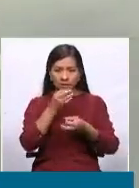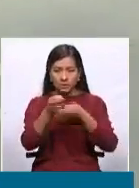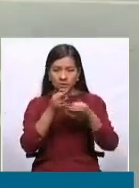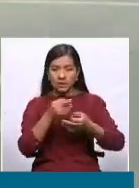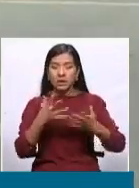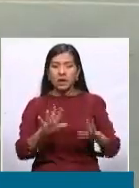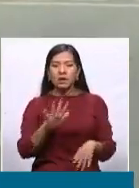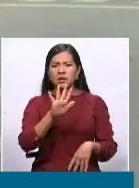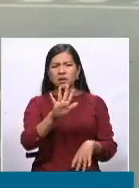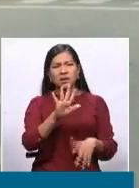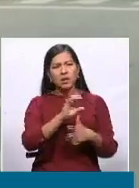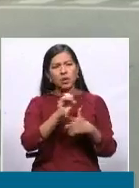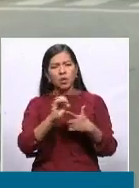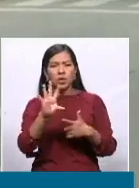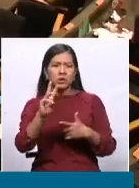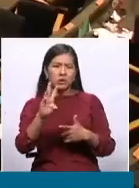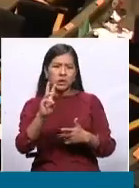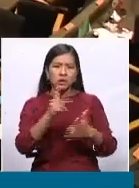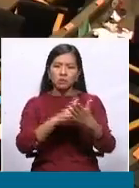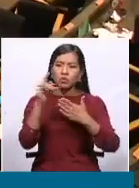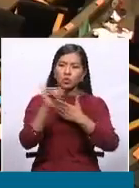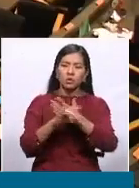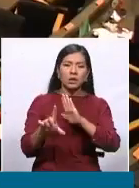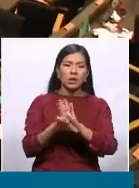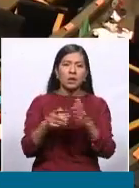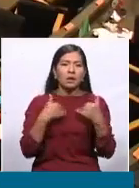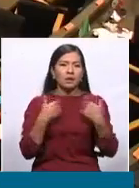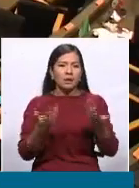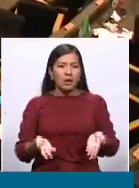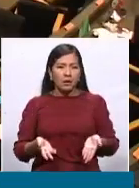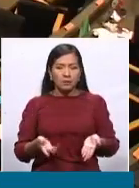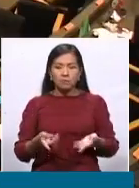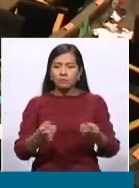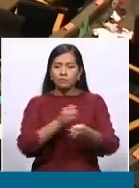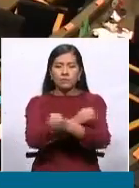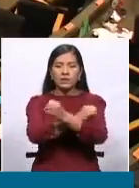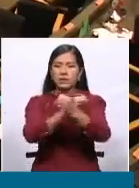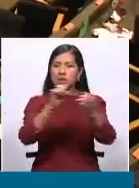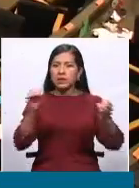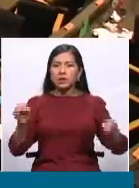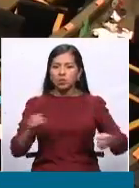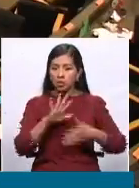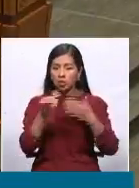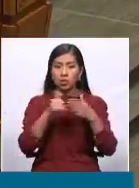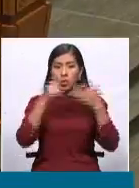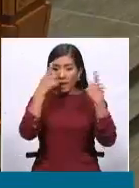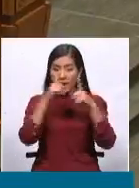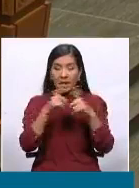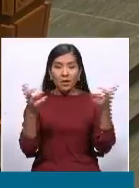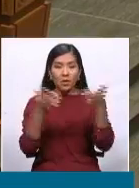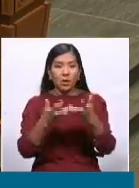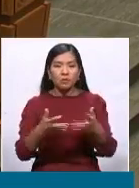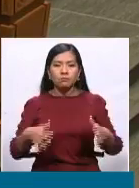cinco o seis proyectos de ley que ninguno entre ellos igual guarda coherencia.